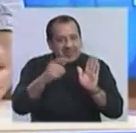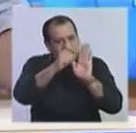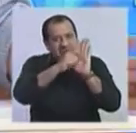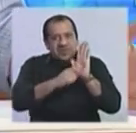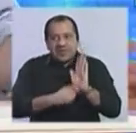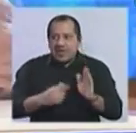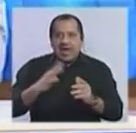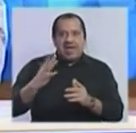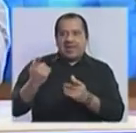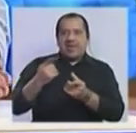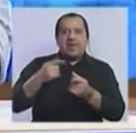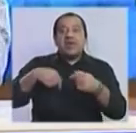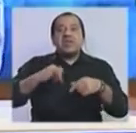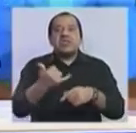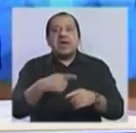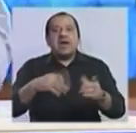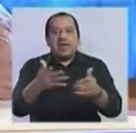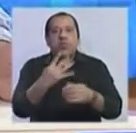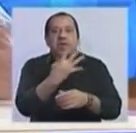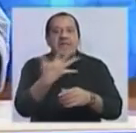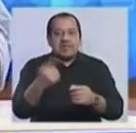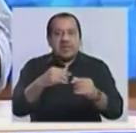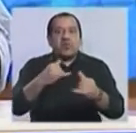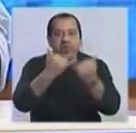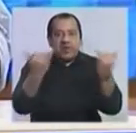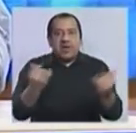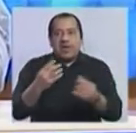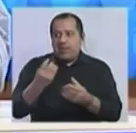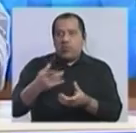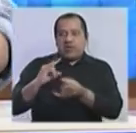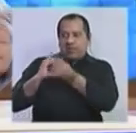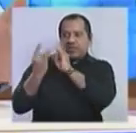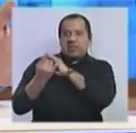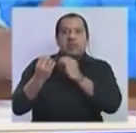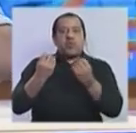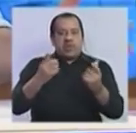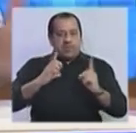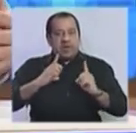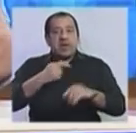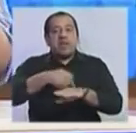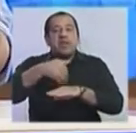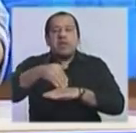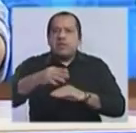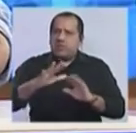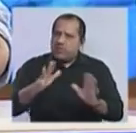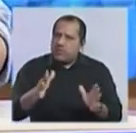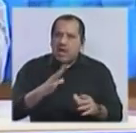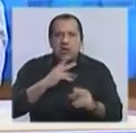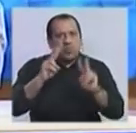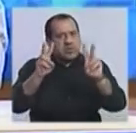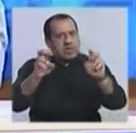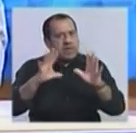que discutirlo y resolverlo en 45 días por Cámara, porque si no la espera parlamentaria... O sea, hay un tema ahí de